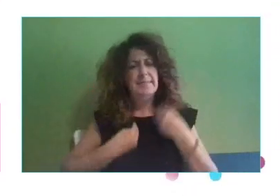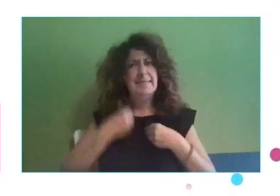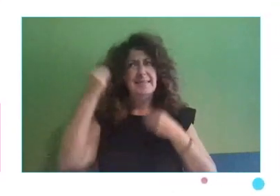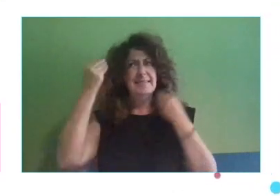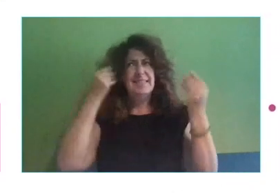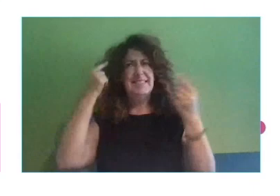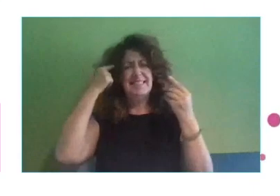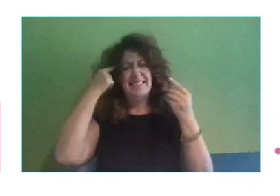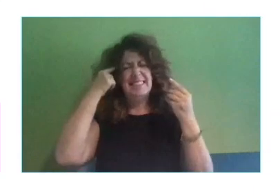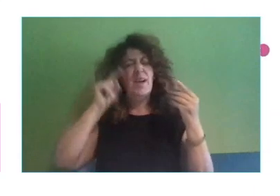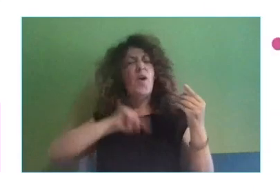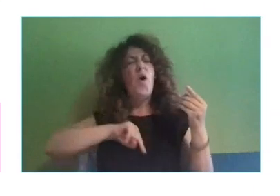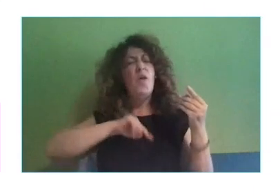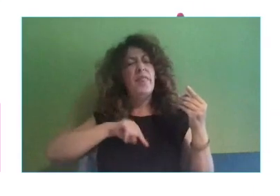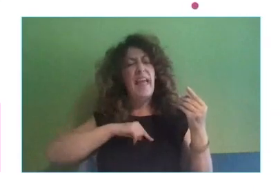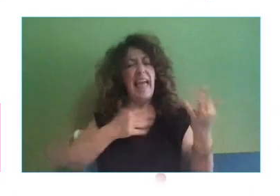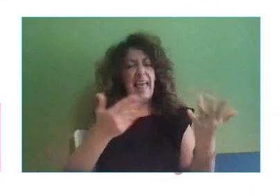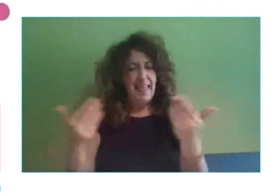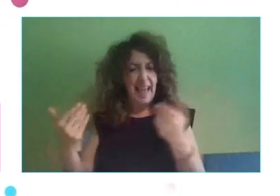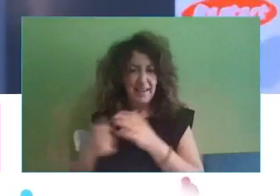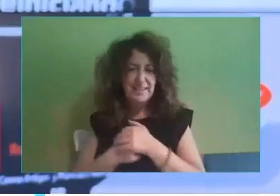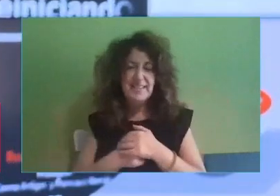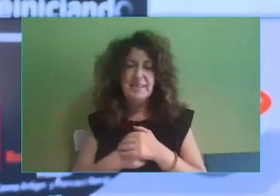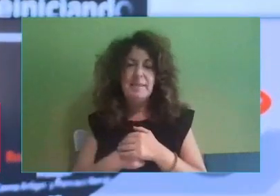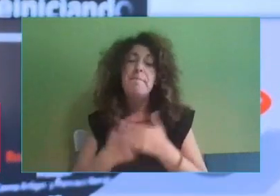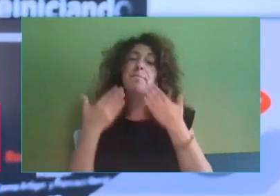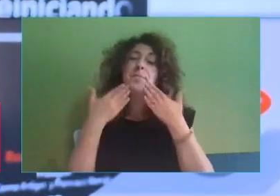conciencias sobre todo esto. Así que muchísimas gracias.